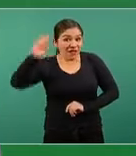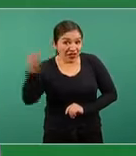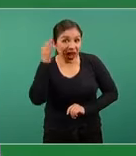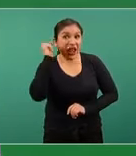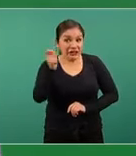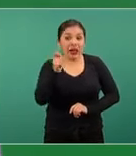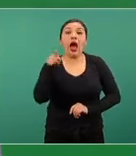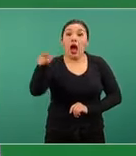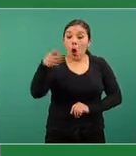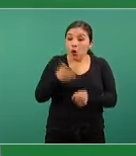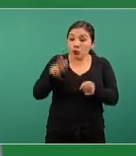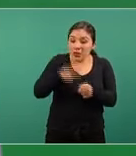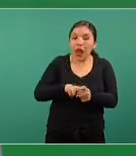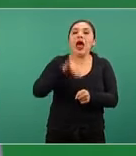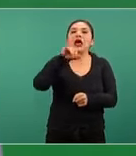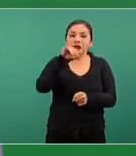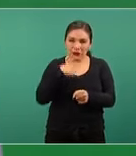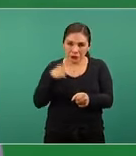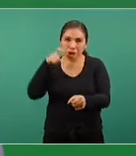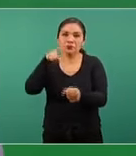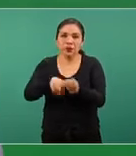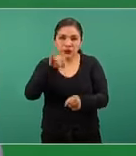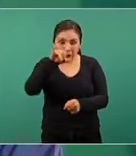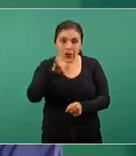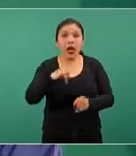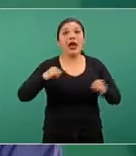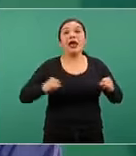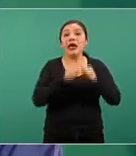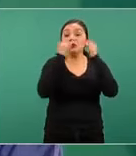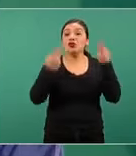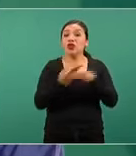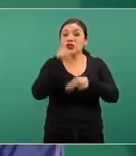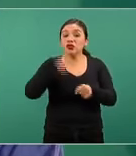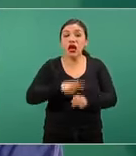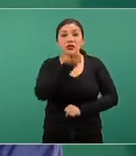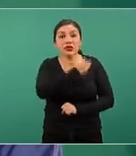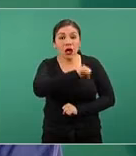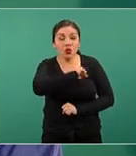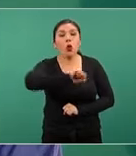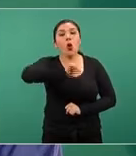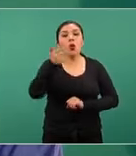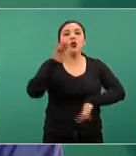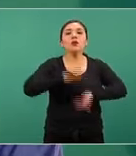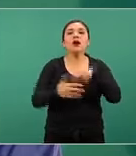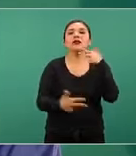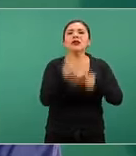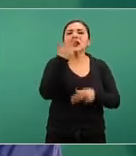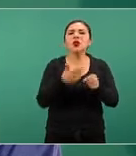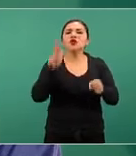que son federales, los Institutos Nacionales de Salud y 13 hospitales de alta especialidad.